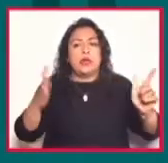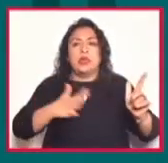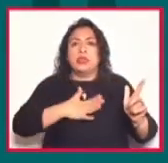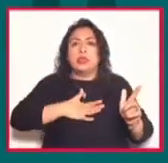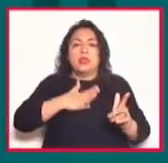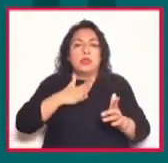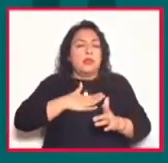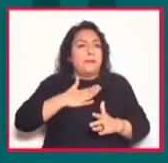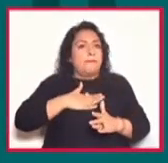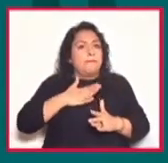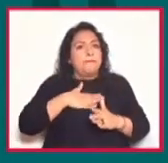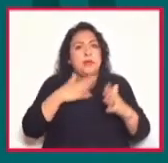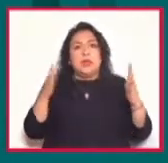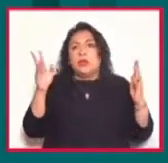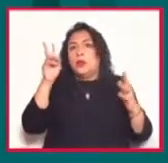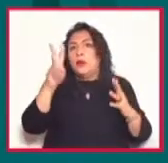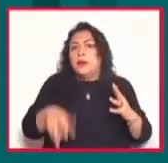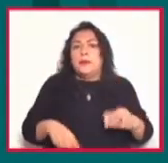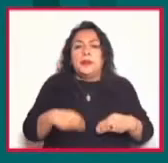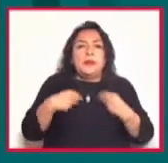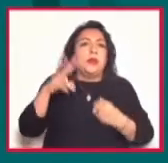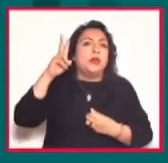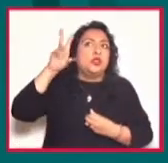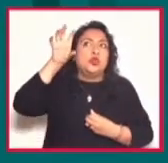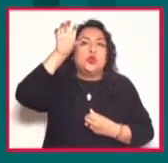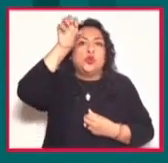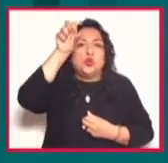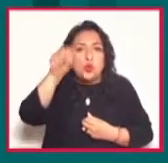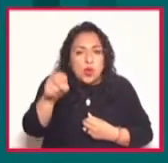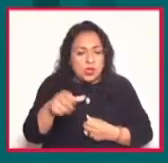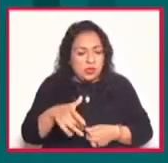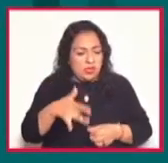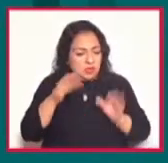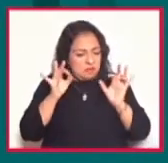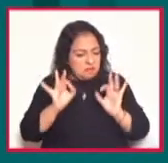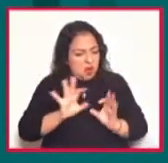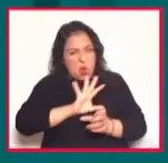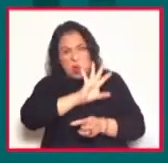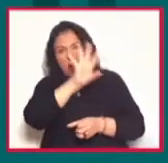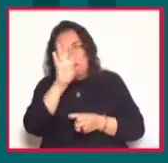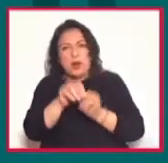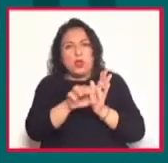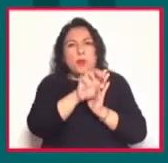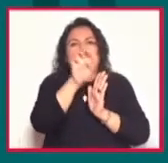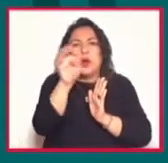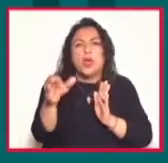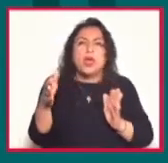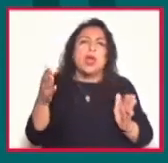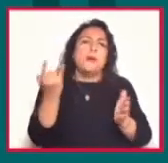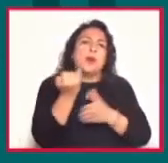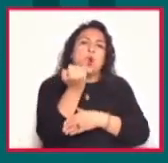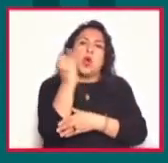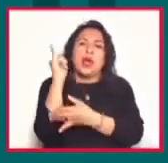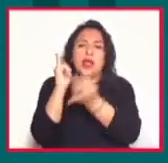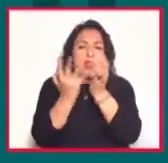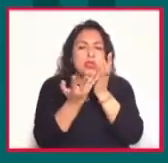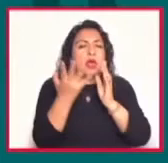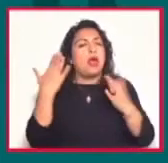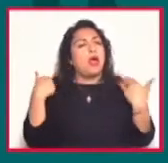inconfessables, de vivir epifanias y estados de gracia durante, por ejemplo, un paseo en un jardín botánico.